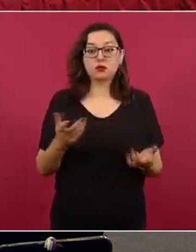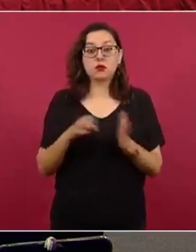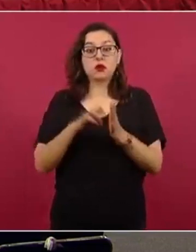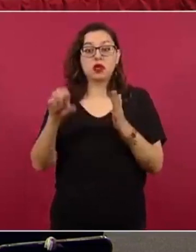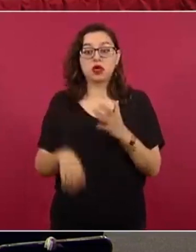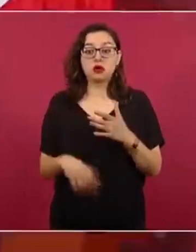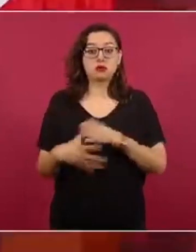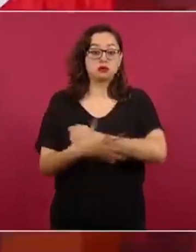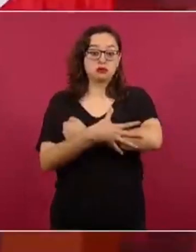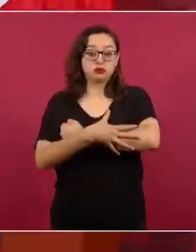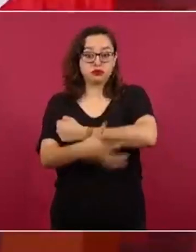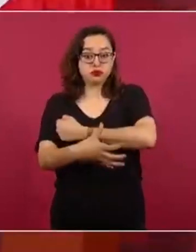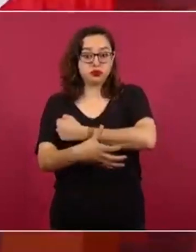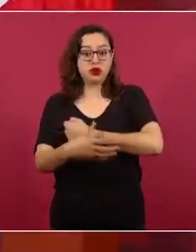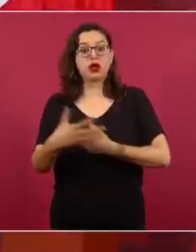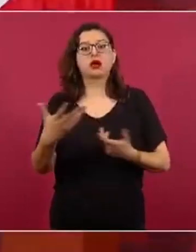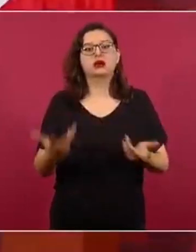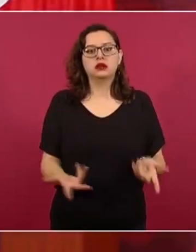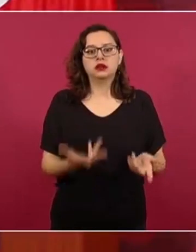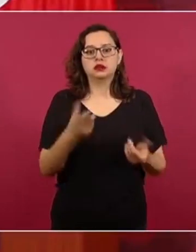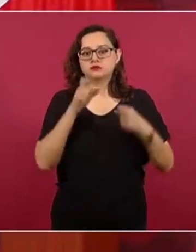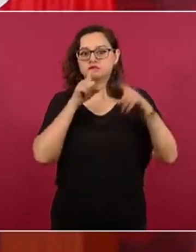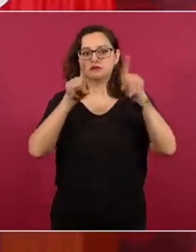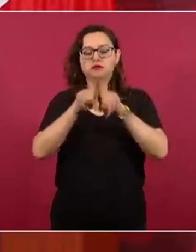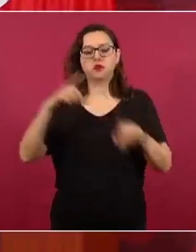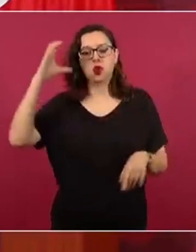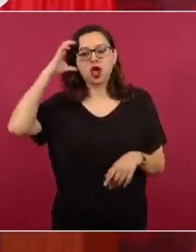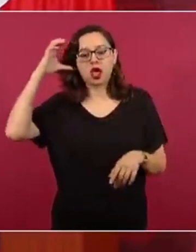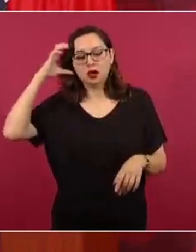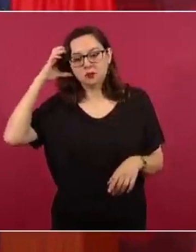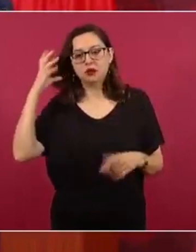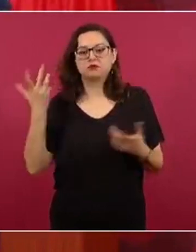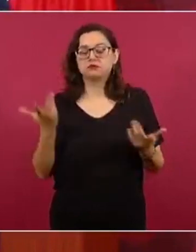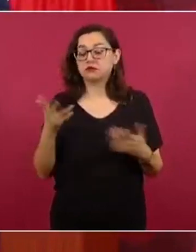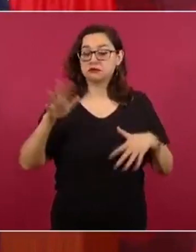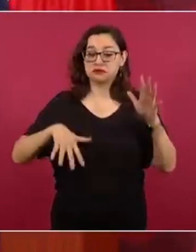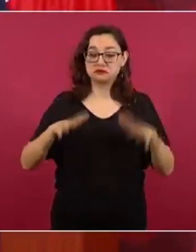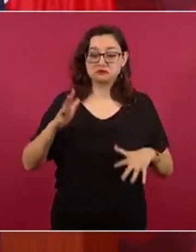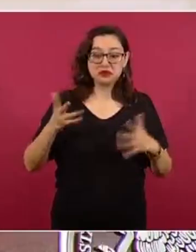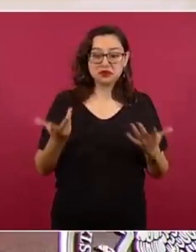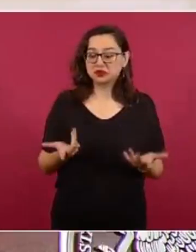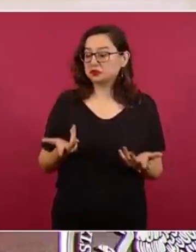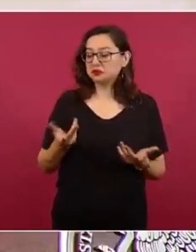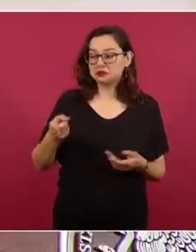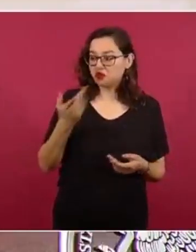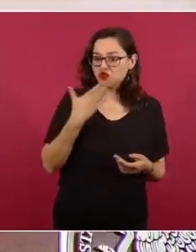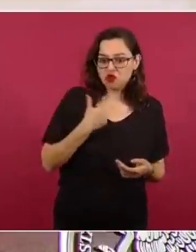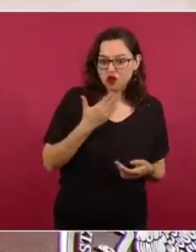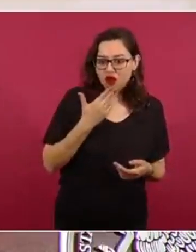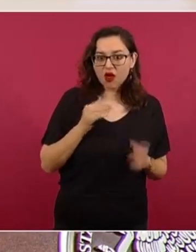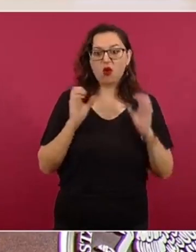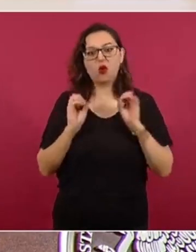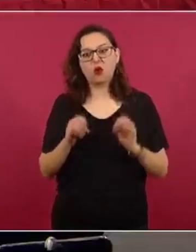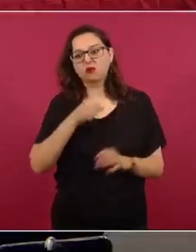o quizá también las camas clínicas que muchas veces llevan muchos años sin ser sustituidas. Ahora,